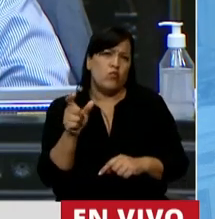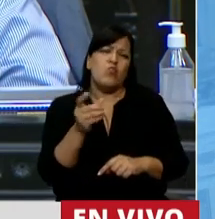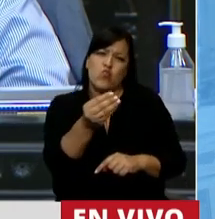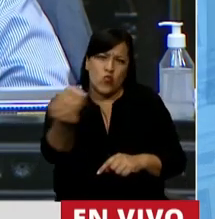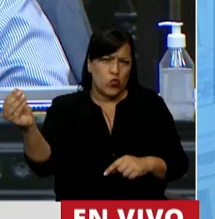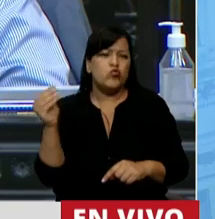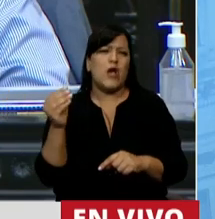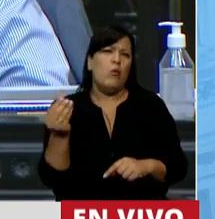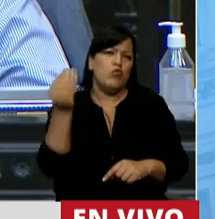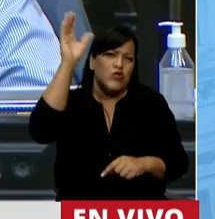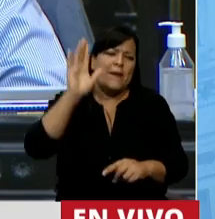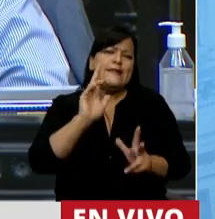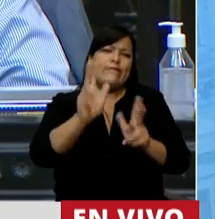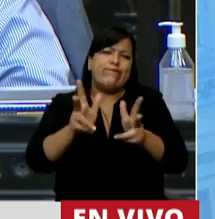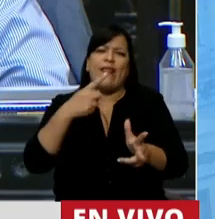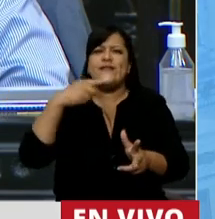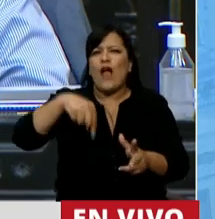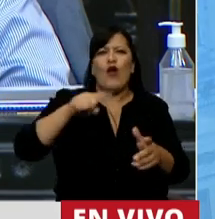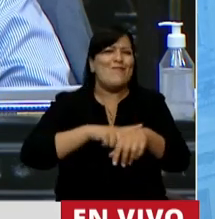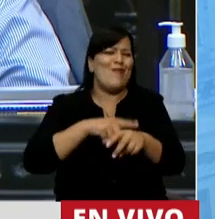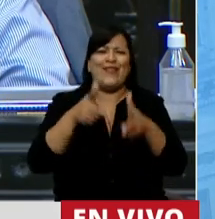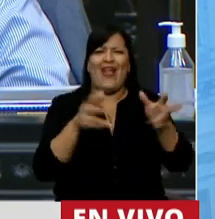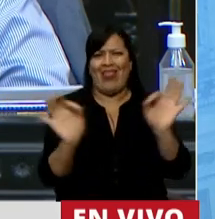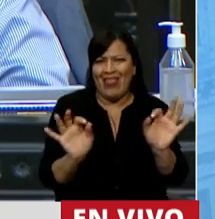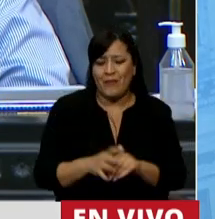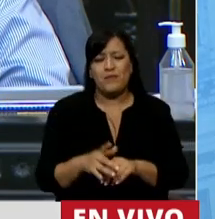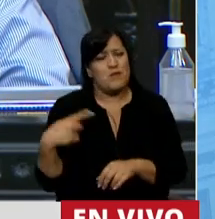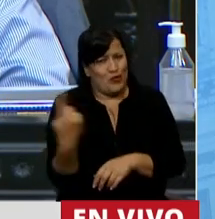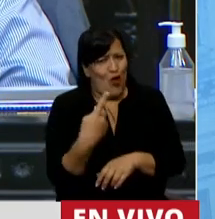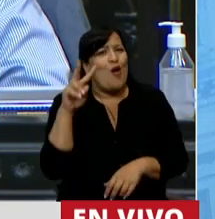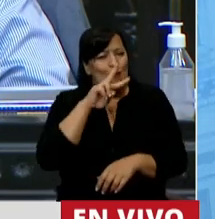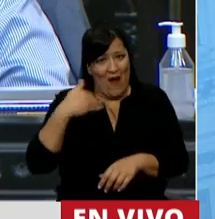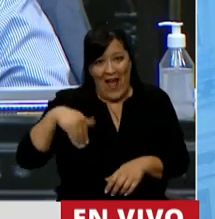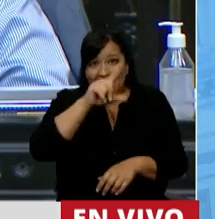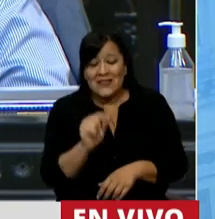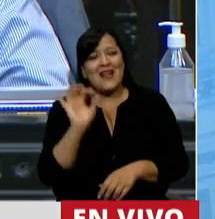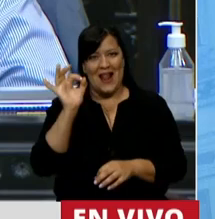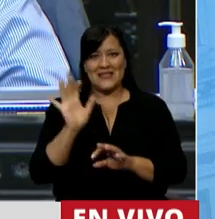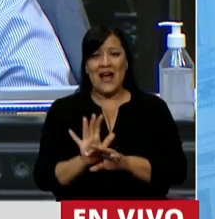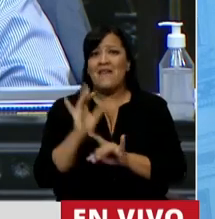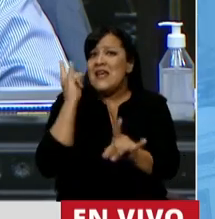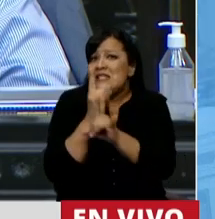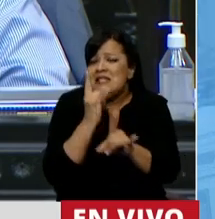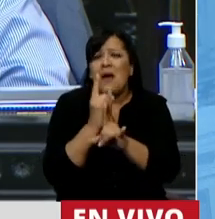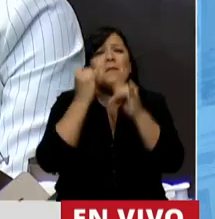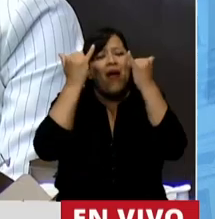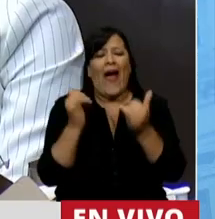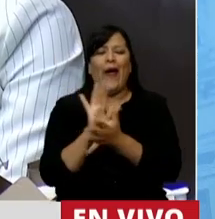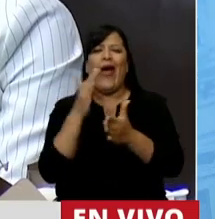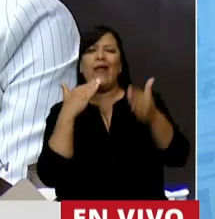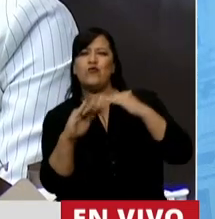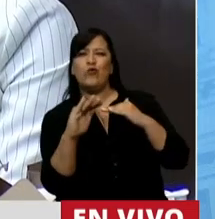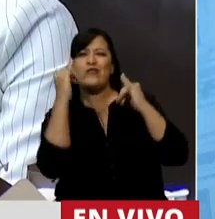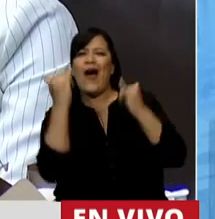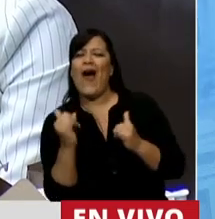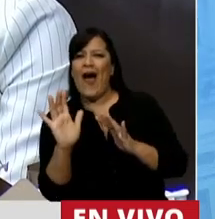cantidad de veces. Si algo sabemos las mujeres argentinas, señor Presidente, es que siempre hay una excusa